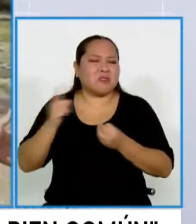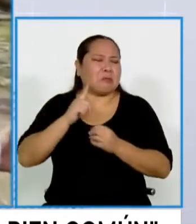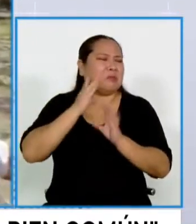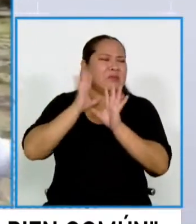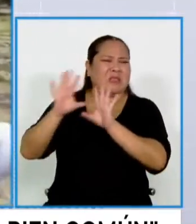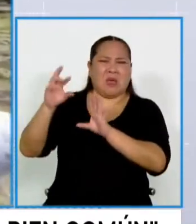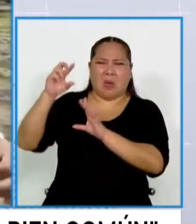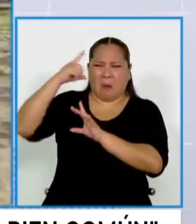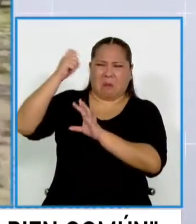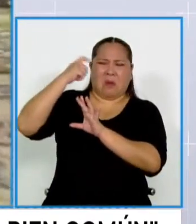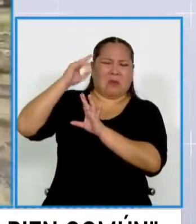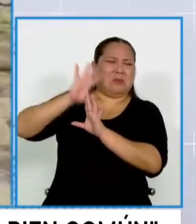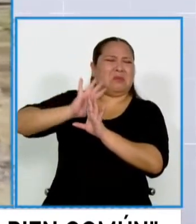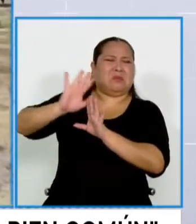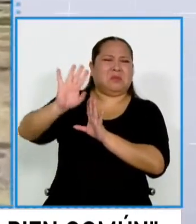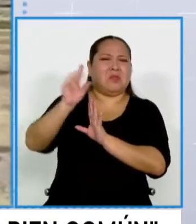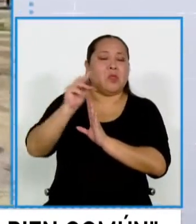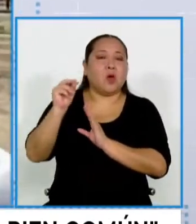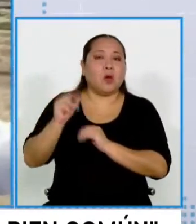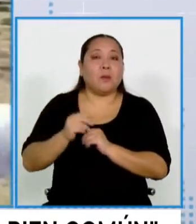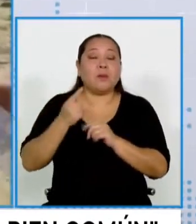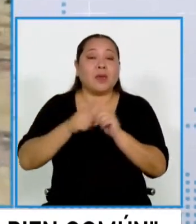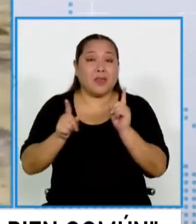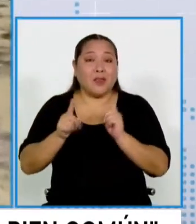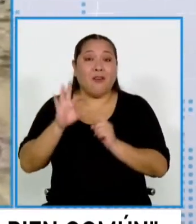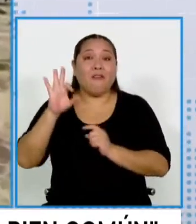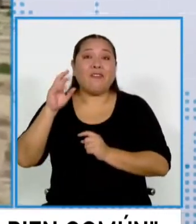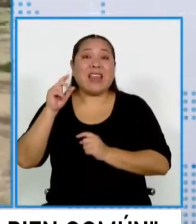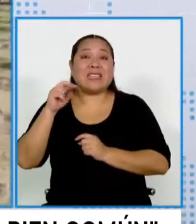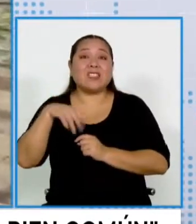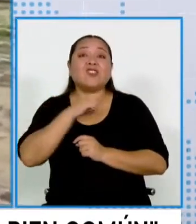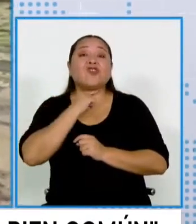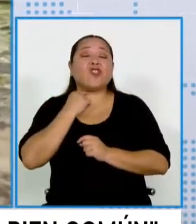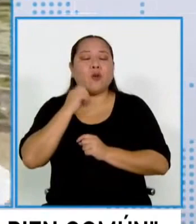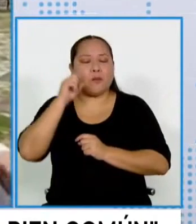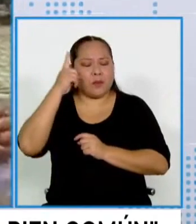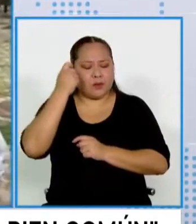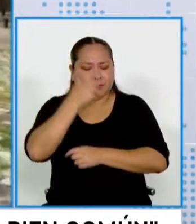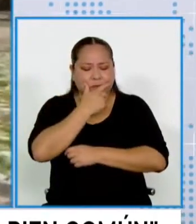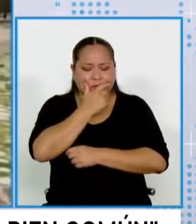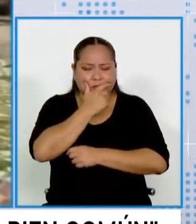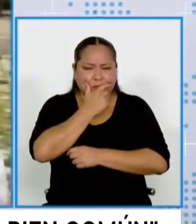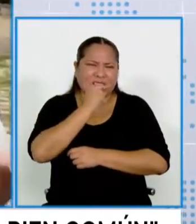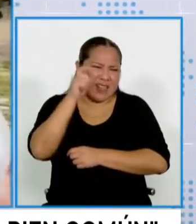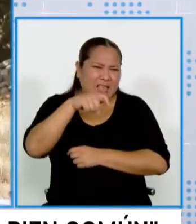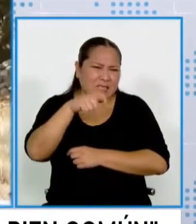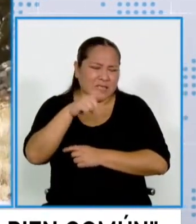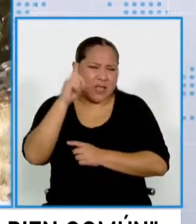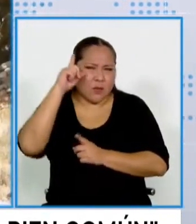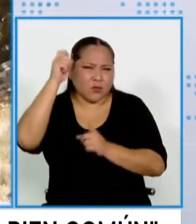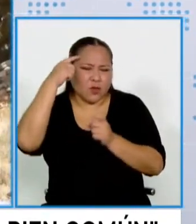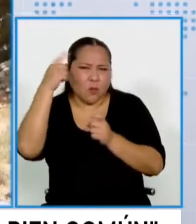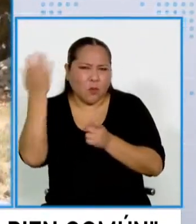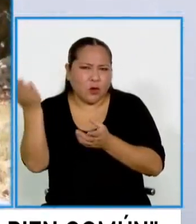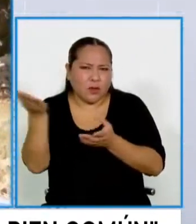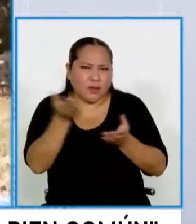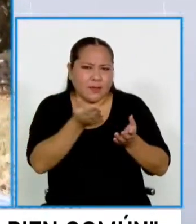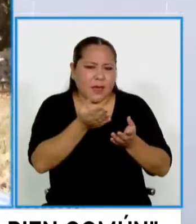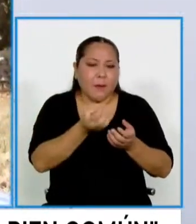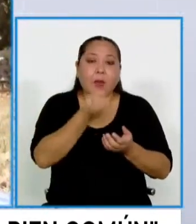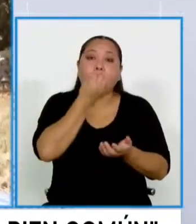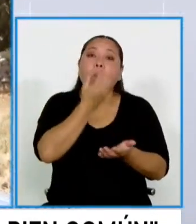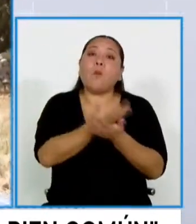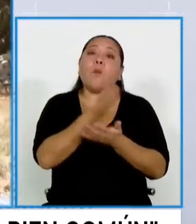nada de la política. Pero él mismo se pregunta, necesitamos de la política para el buen